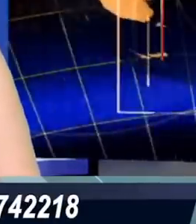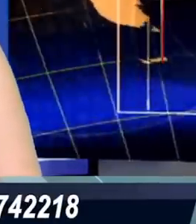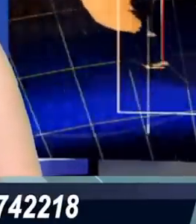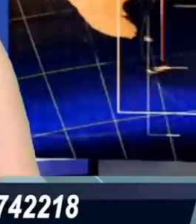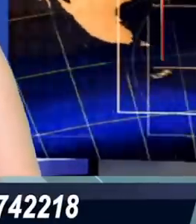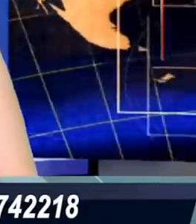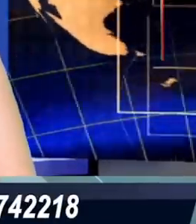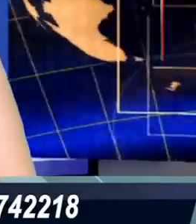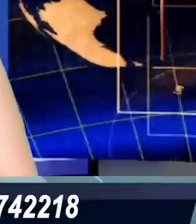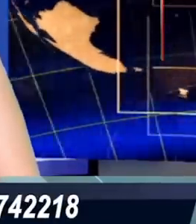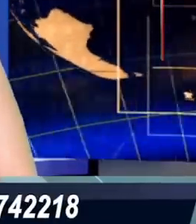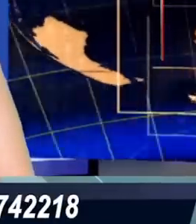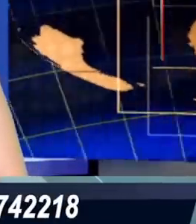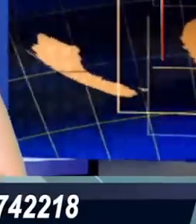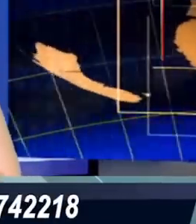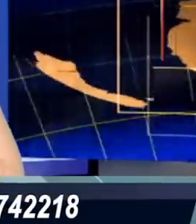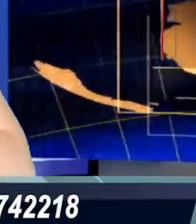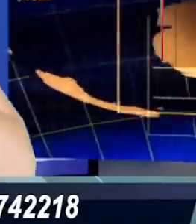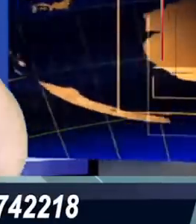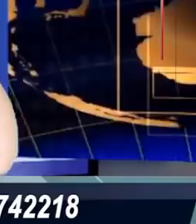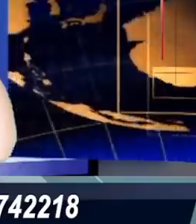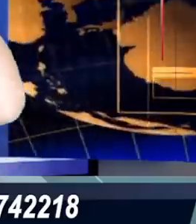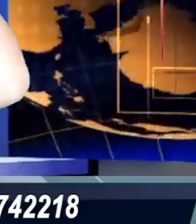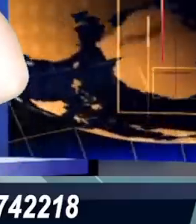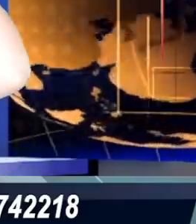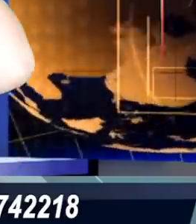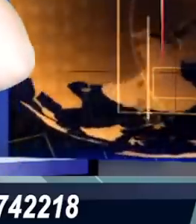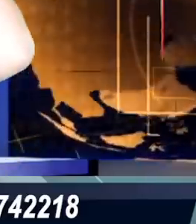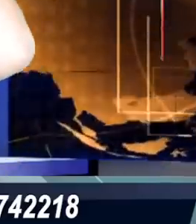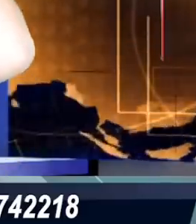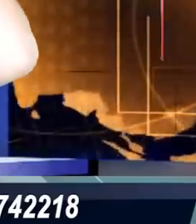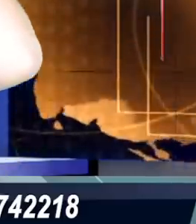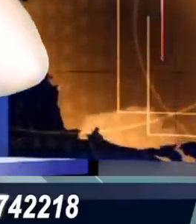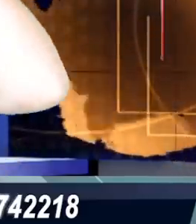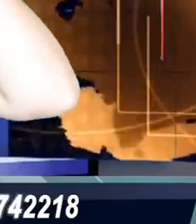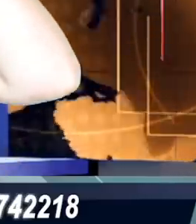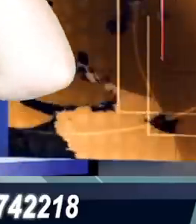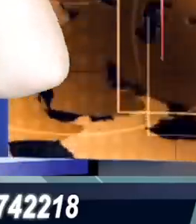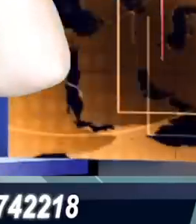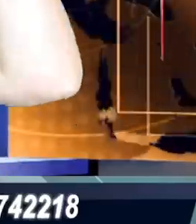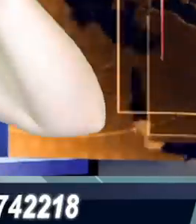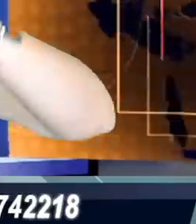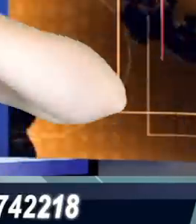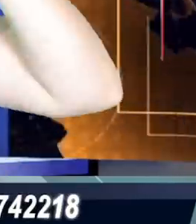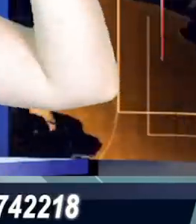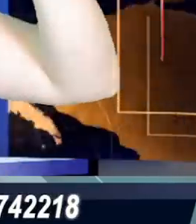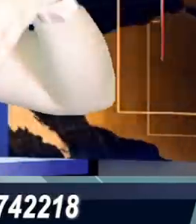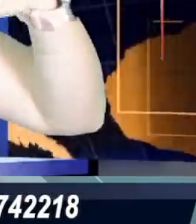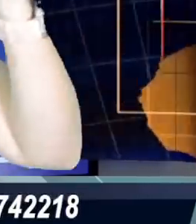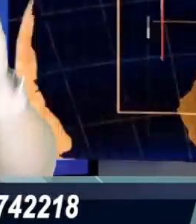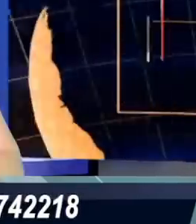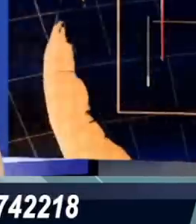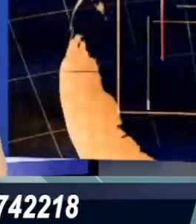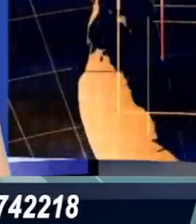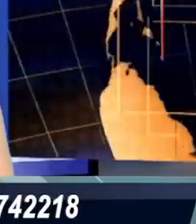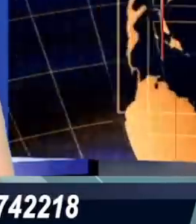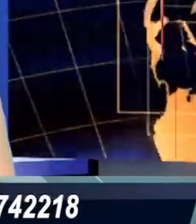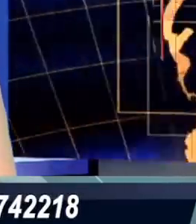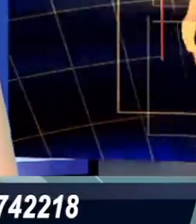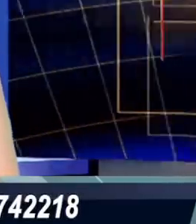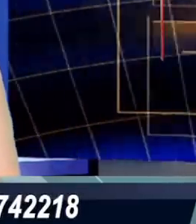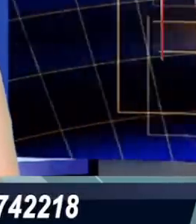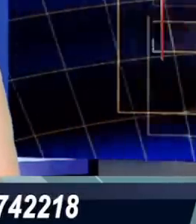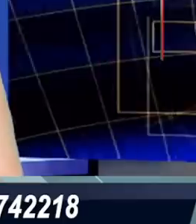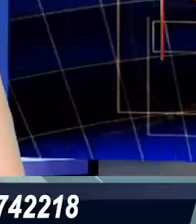para varios funcionarios que todavía piensan que estamos en los tiempos en donde ellos pueden gastar y derrochar y estar,